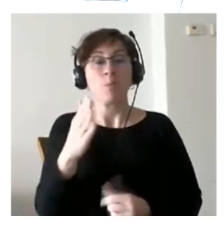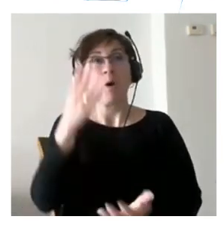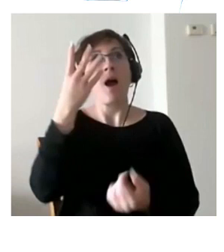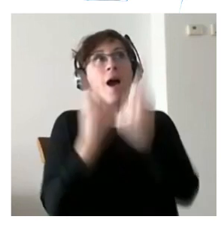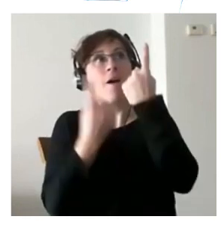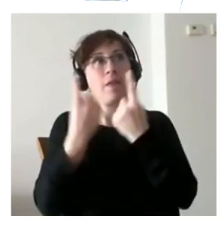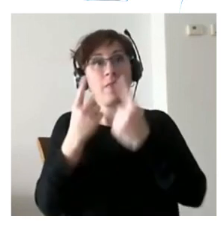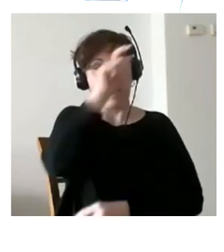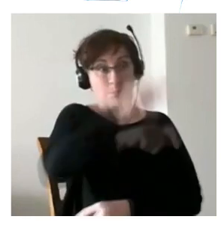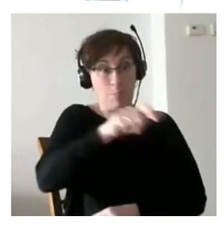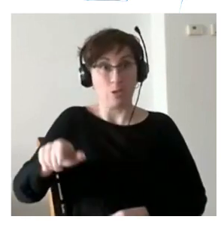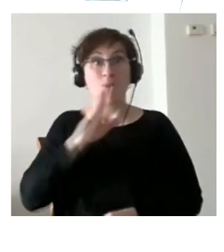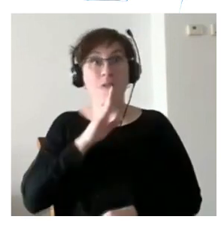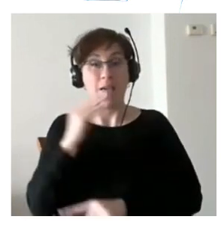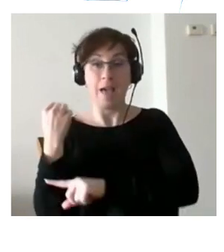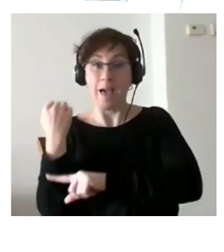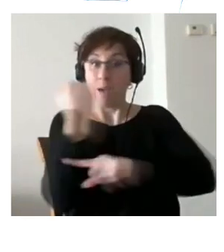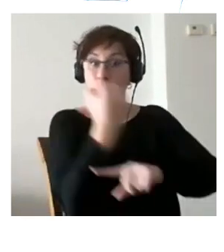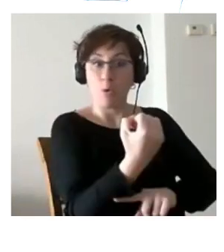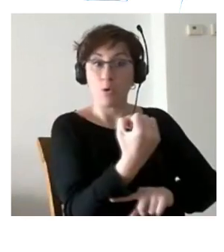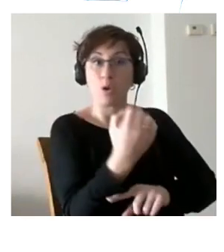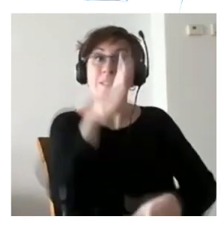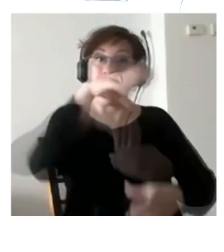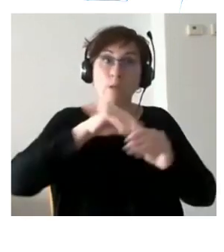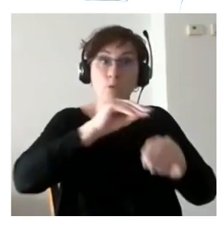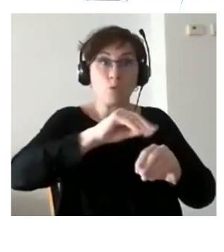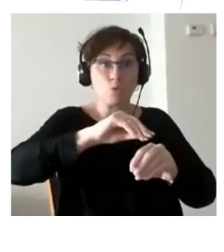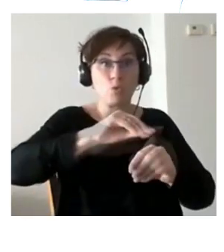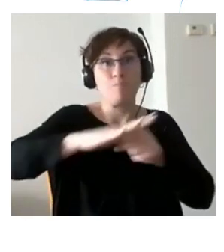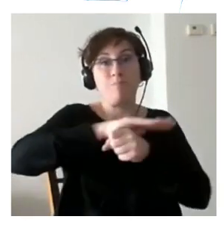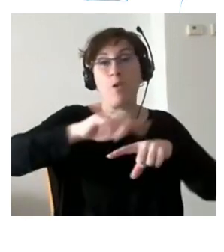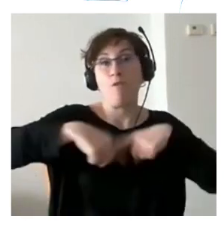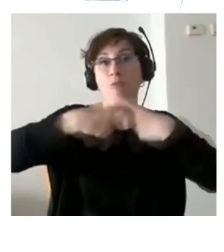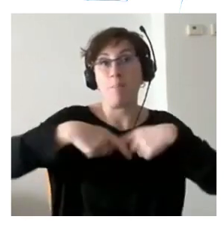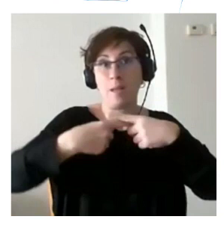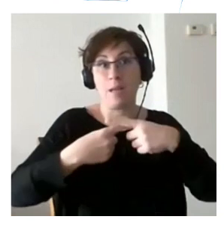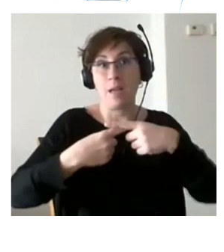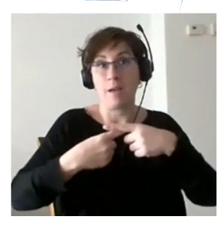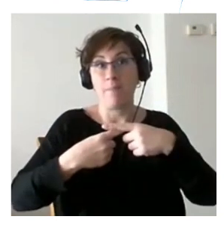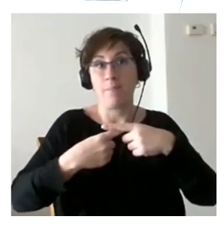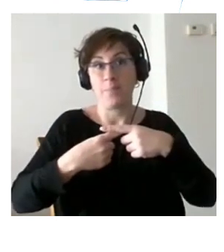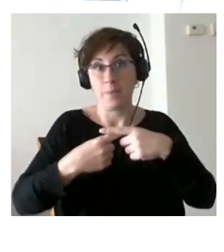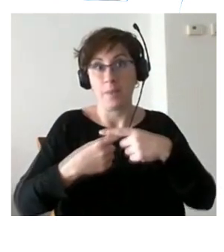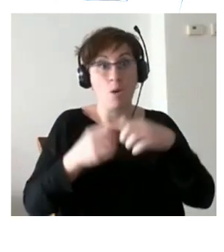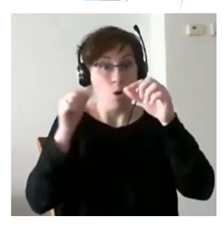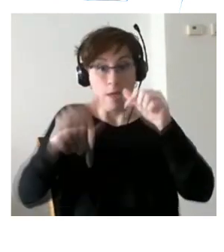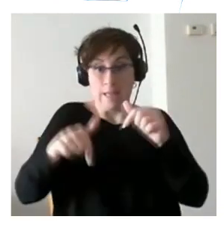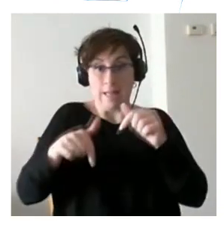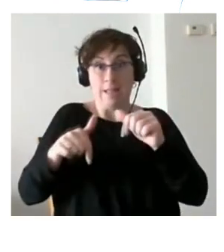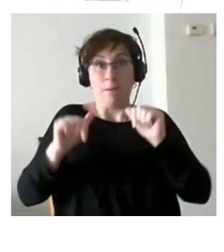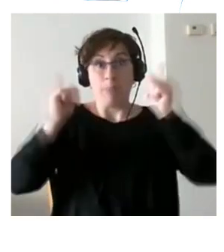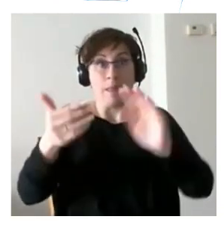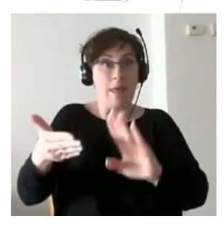las personas participantes son en su ámbito familiar justo antes de empezar esta presentación estábamos hablando con Beatriz